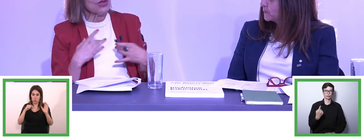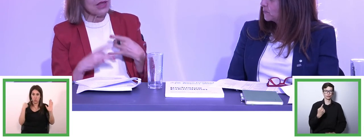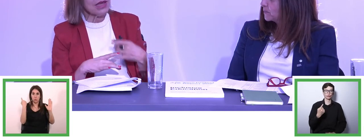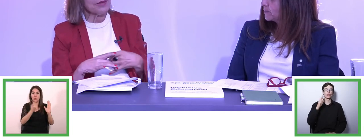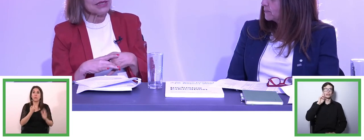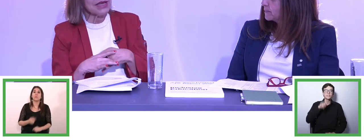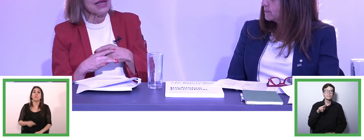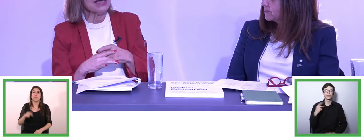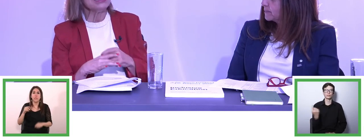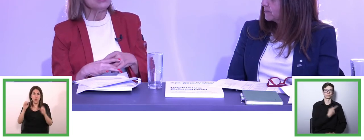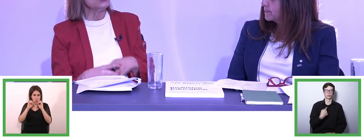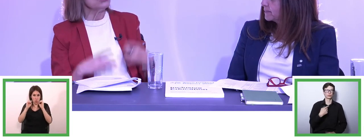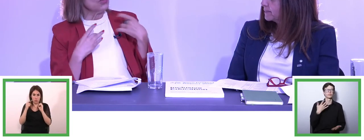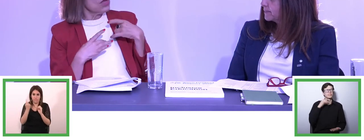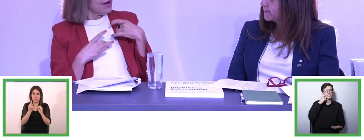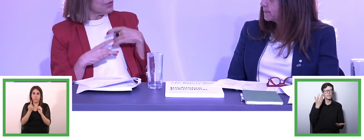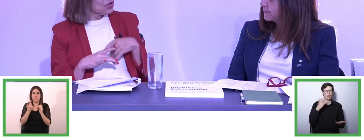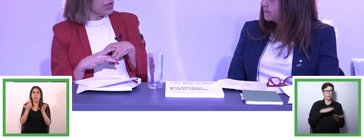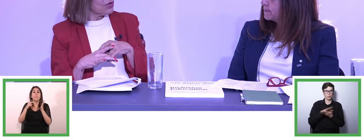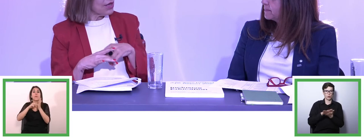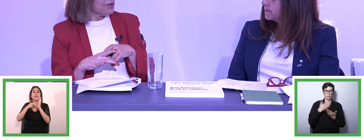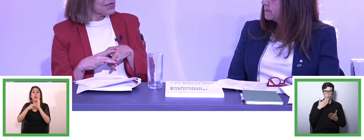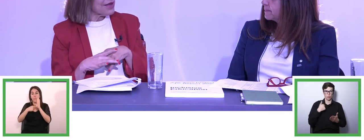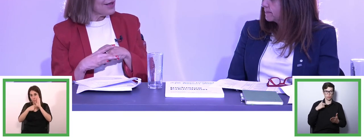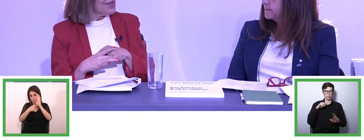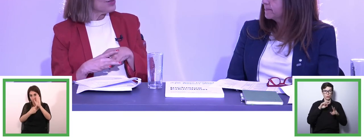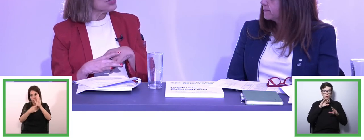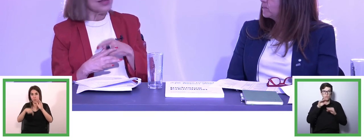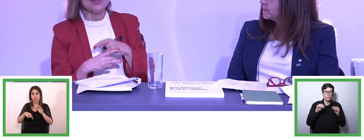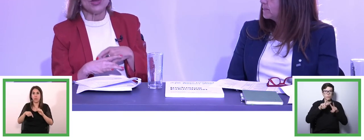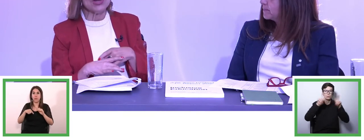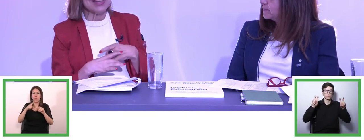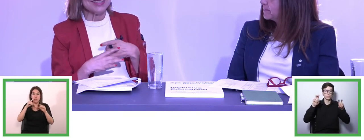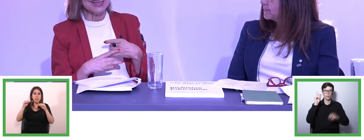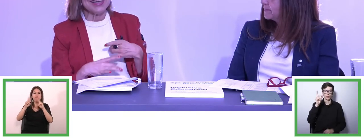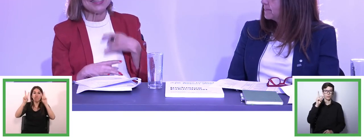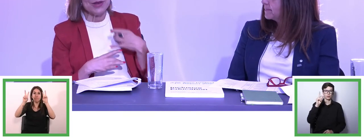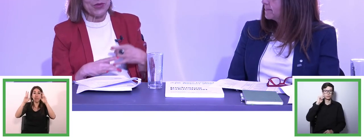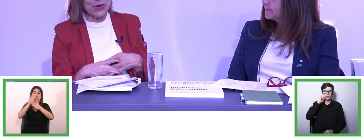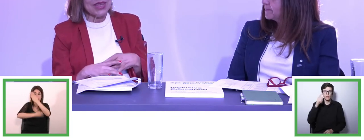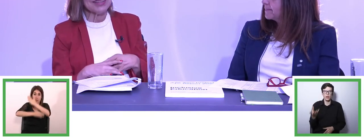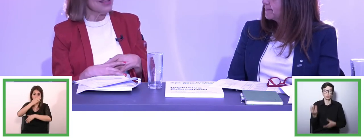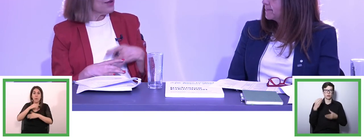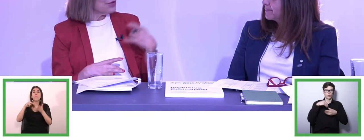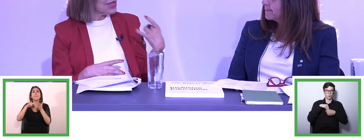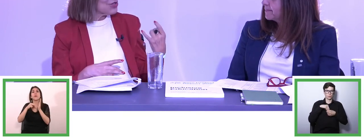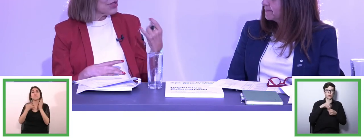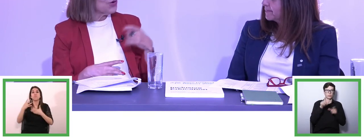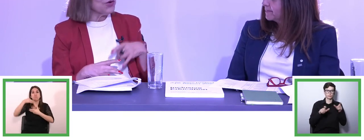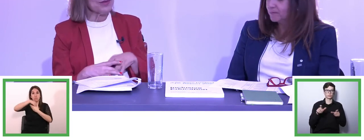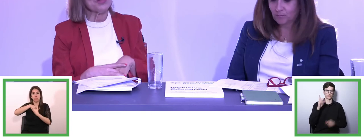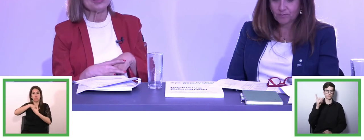hablando de discapacidad nos incluyan a las personas con discapacidad, entonces yo quiero agradecerles a Ciro Project y a